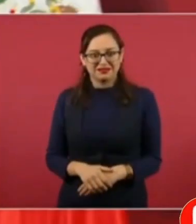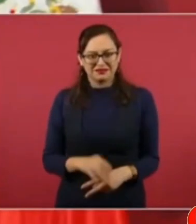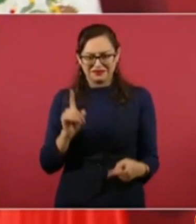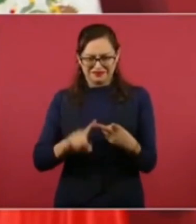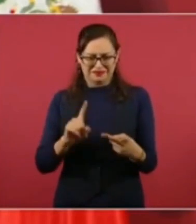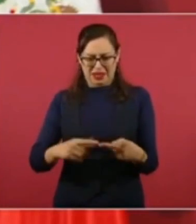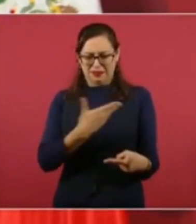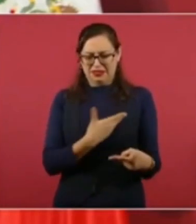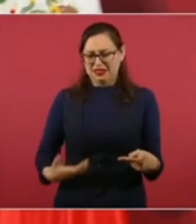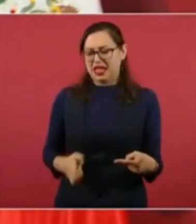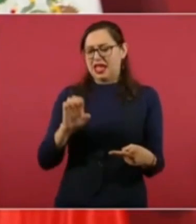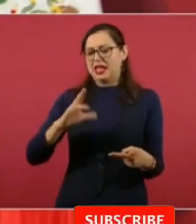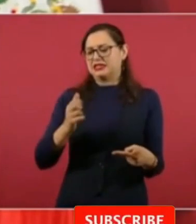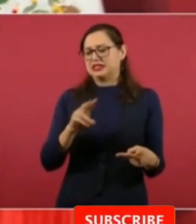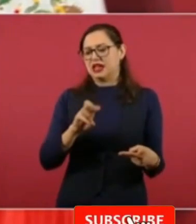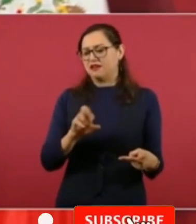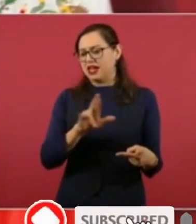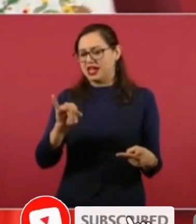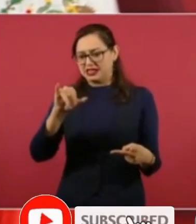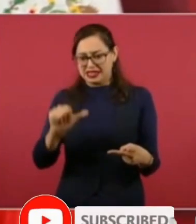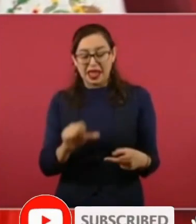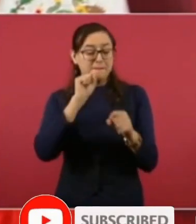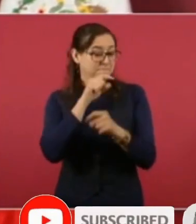después del